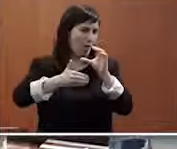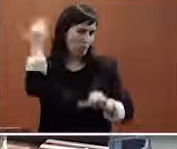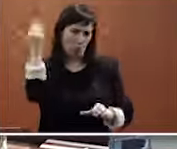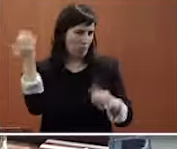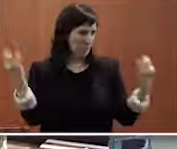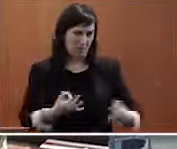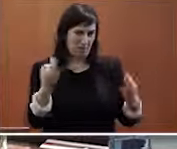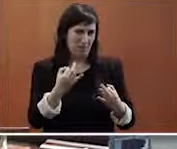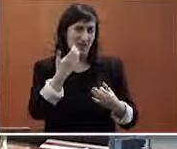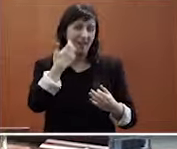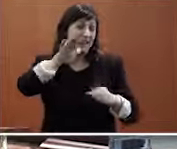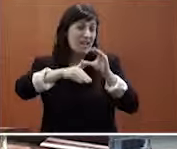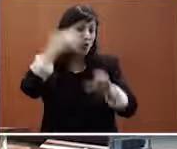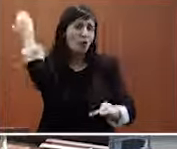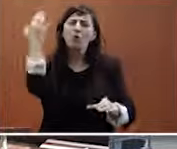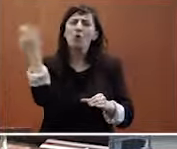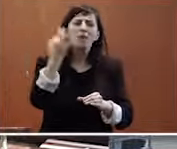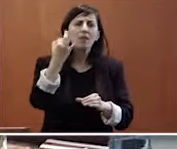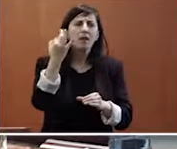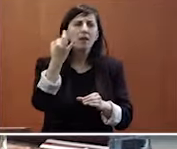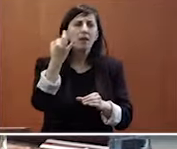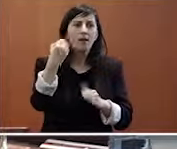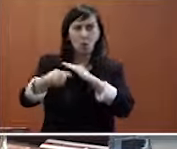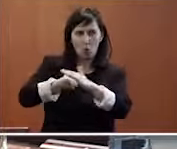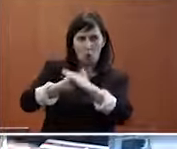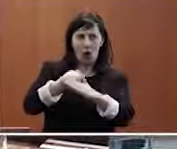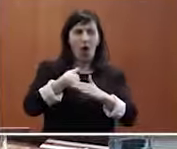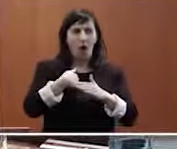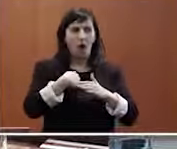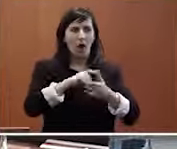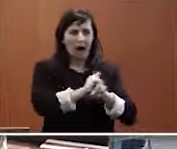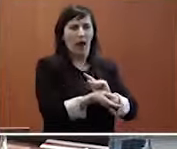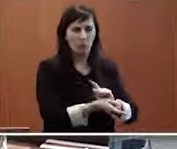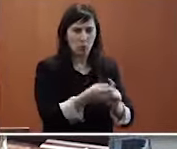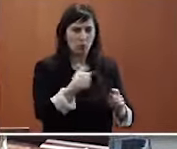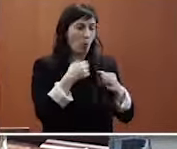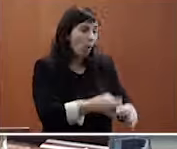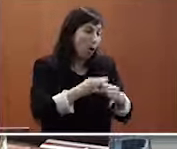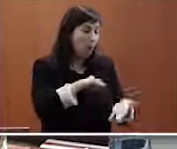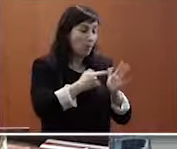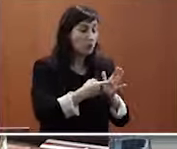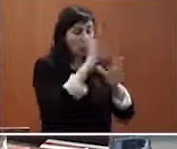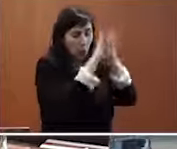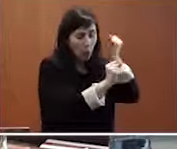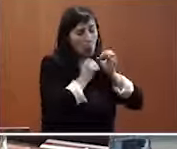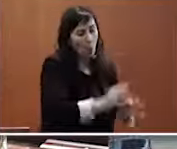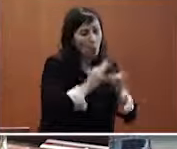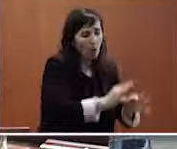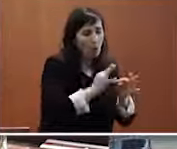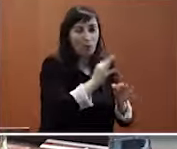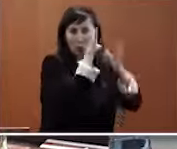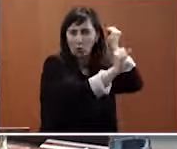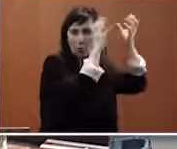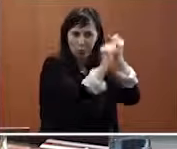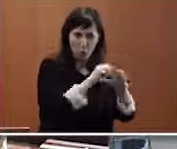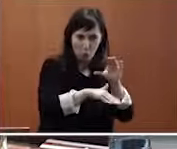sabedes, debe propiciar non só un cambio nas rutinas, nas metodologías, nos protocolos, tan de moda,